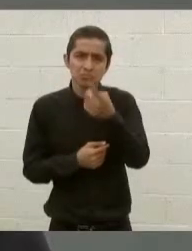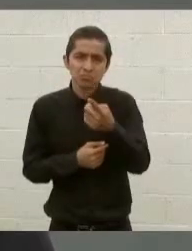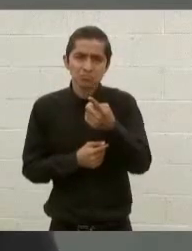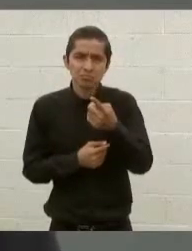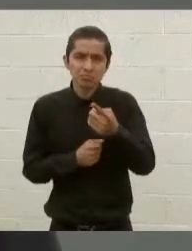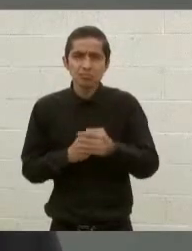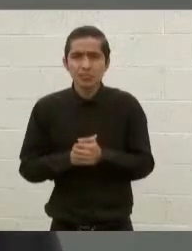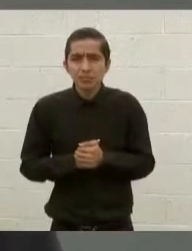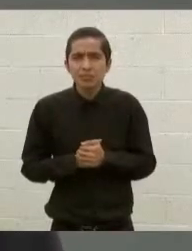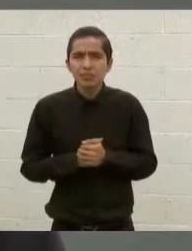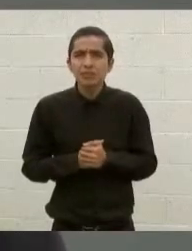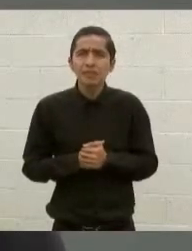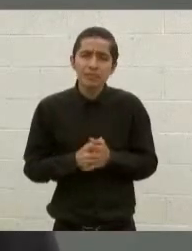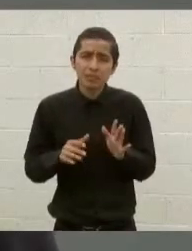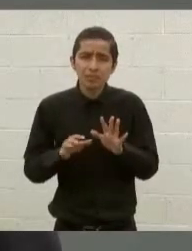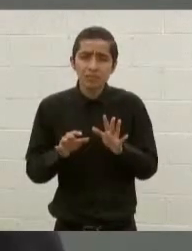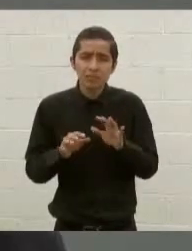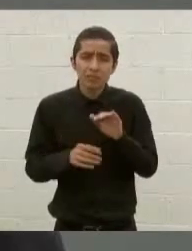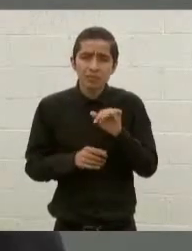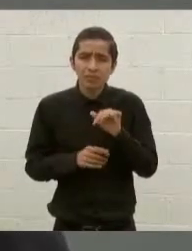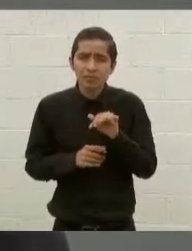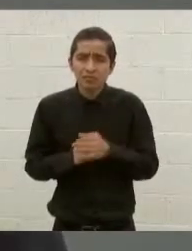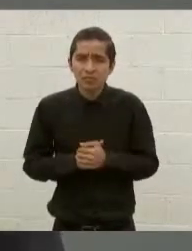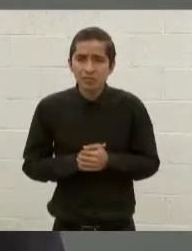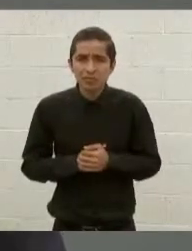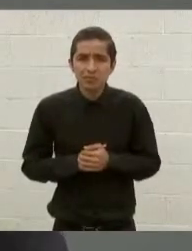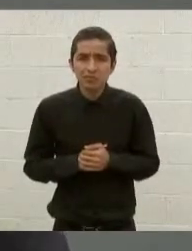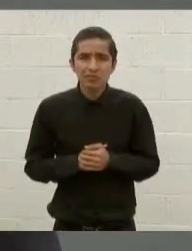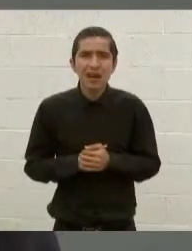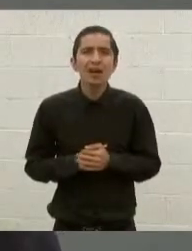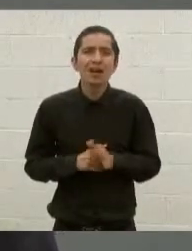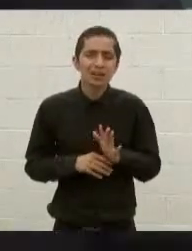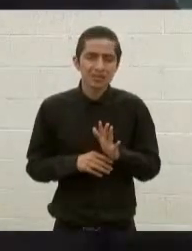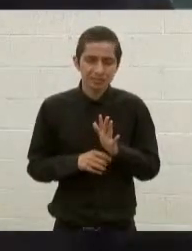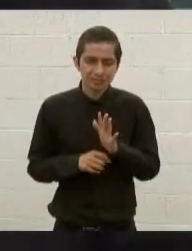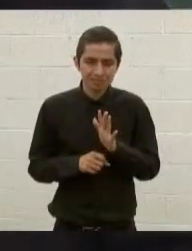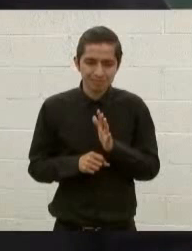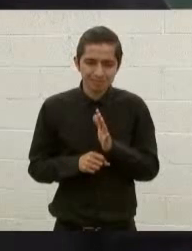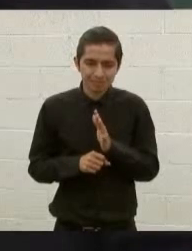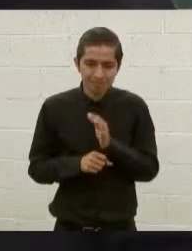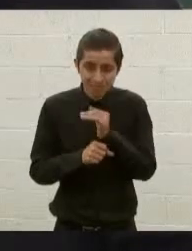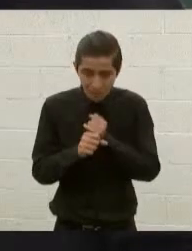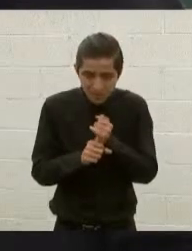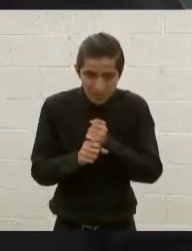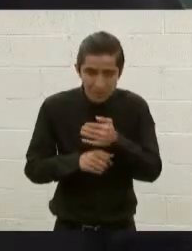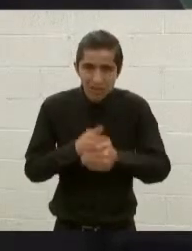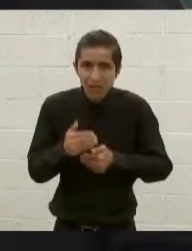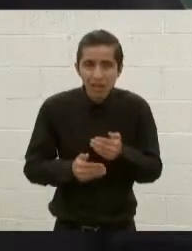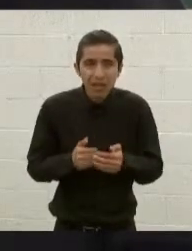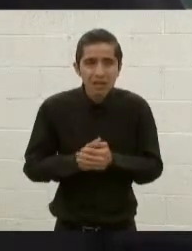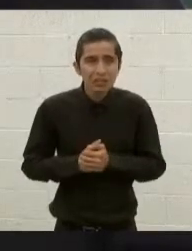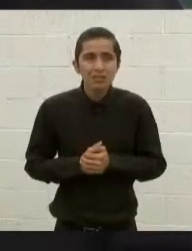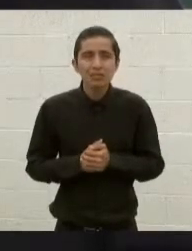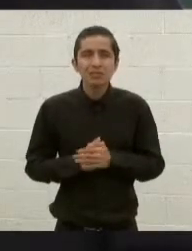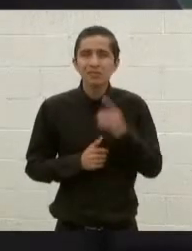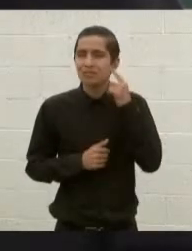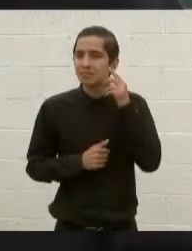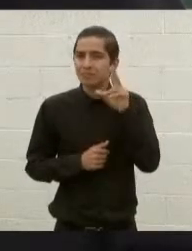invariablemente se evalúan, decía, los riesgos de cualquier